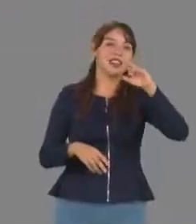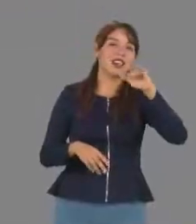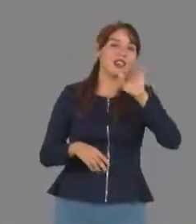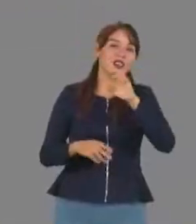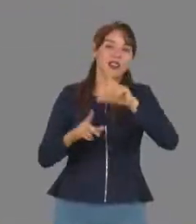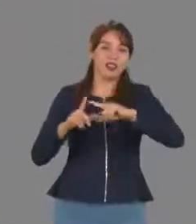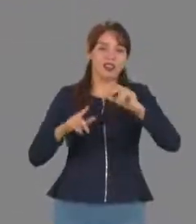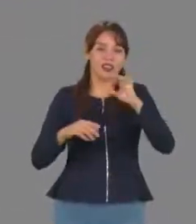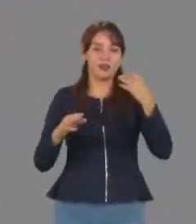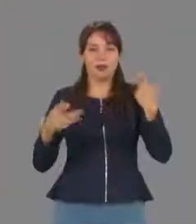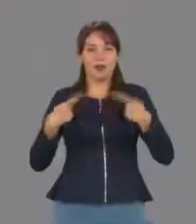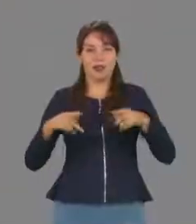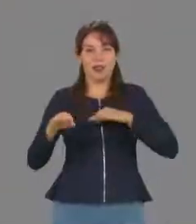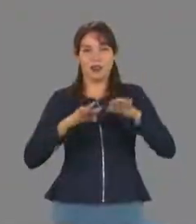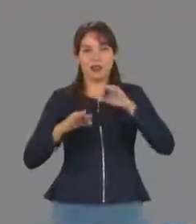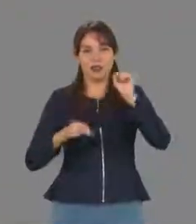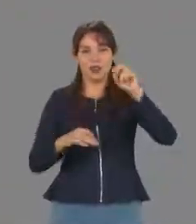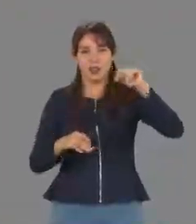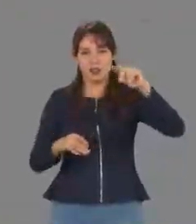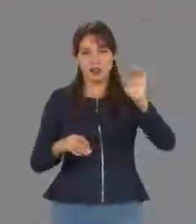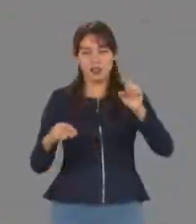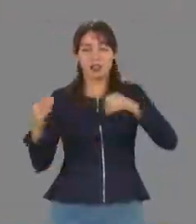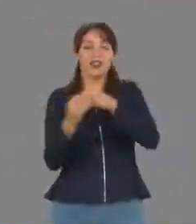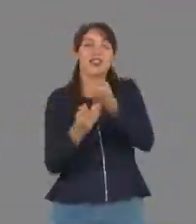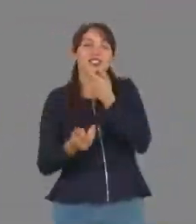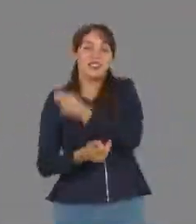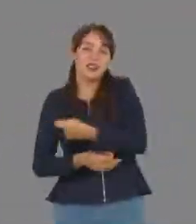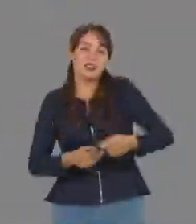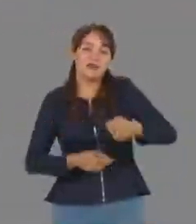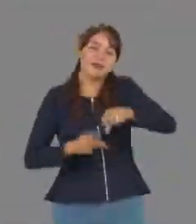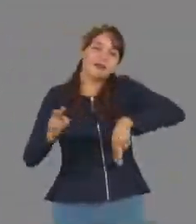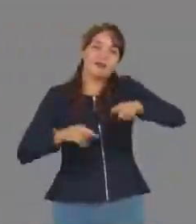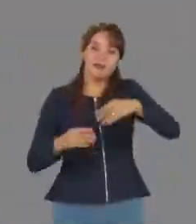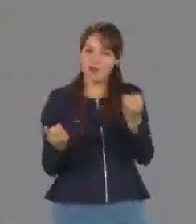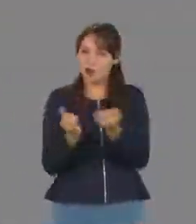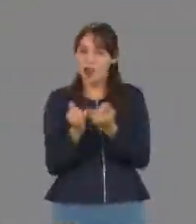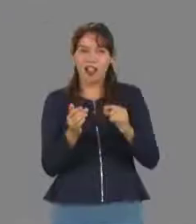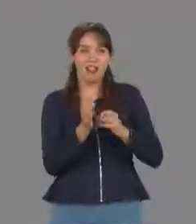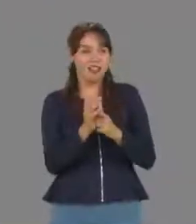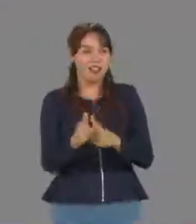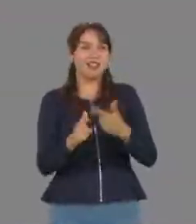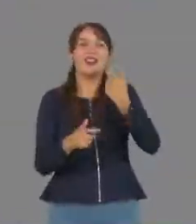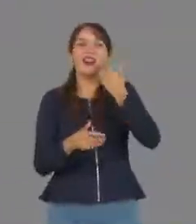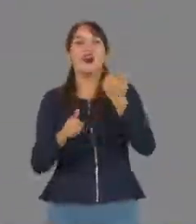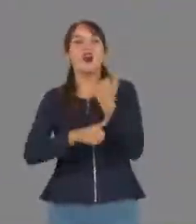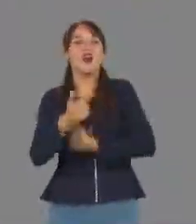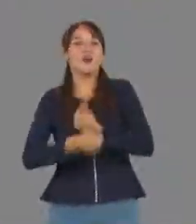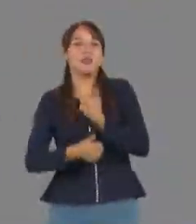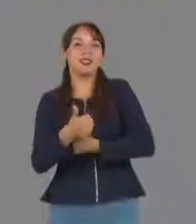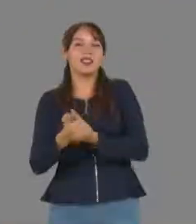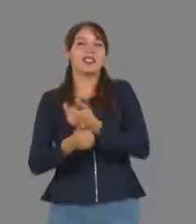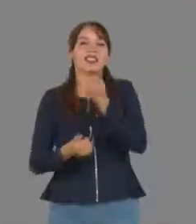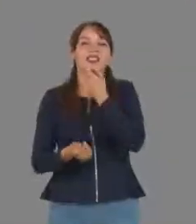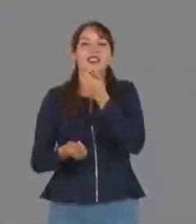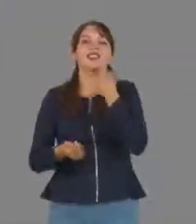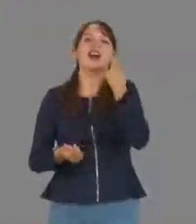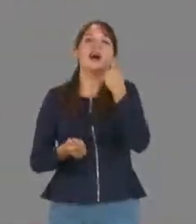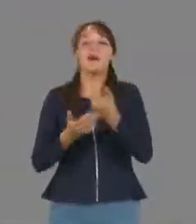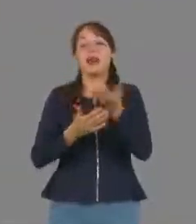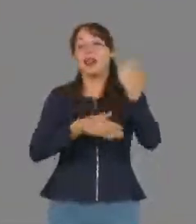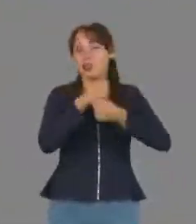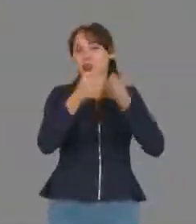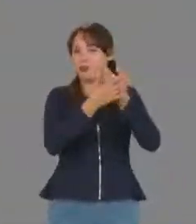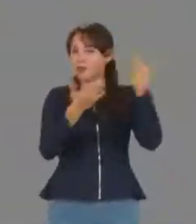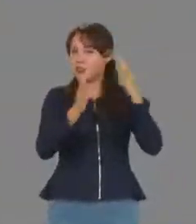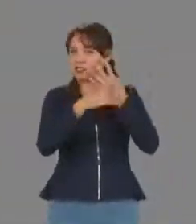Trabajadores de la Educación CENTE. Los seres de la UAT, en su versión infantil, quienes no olvidemos, quieren refrendar el campeonato obtenido el año pasado en el